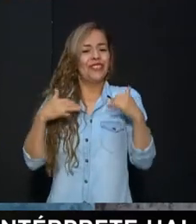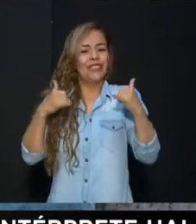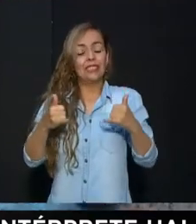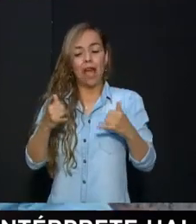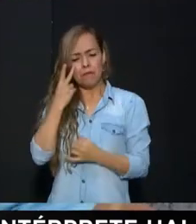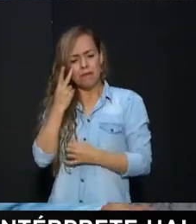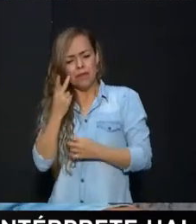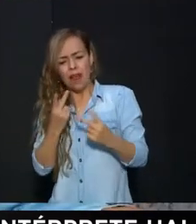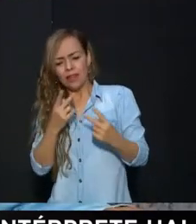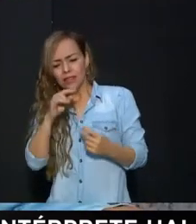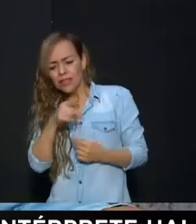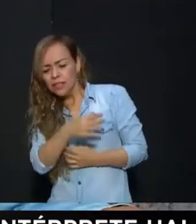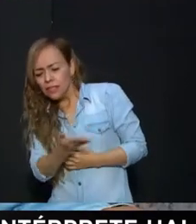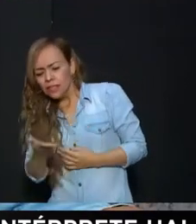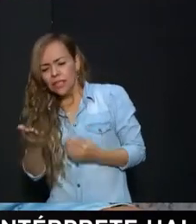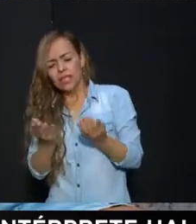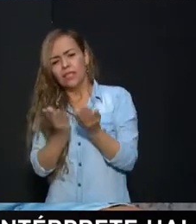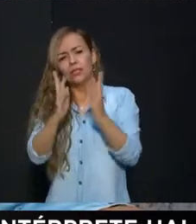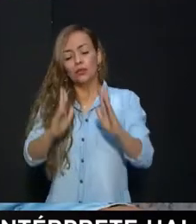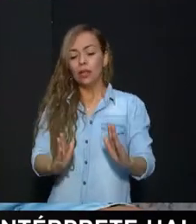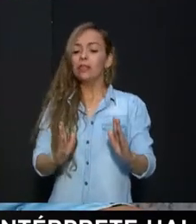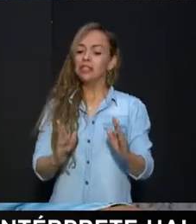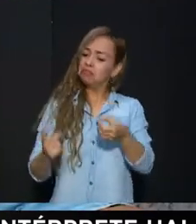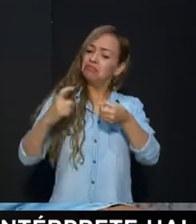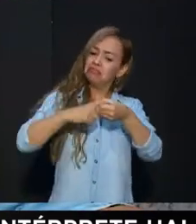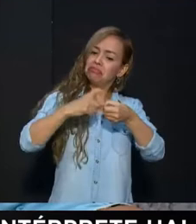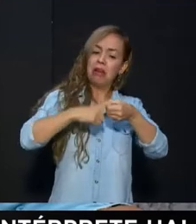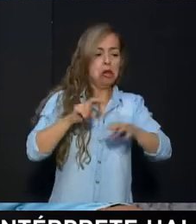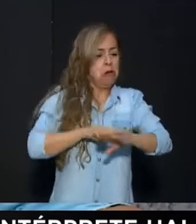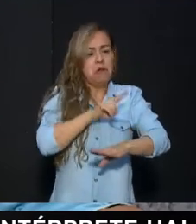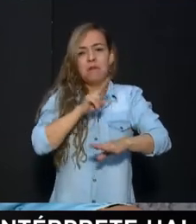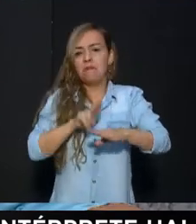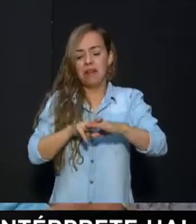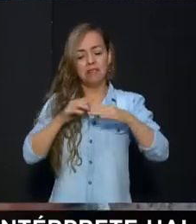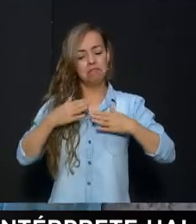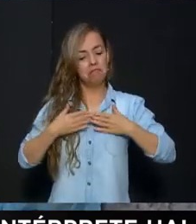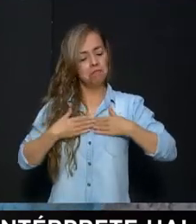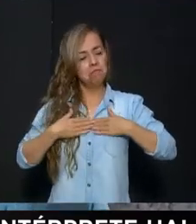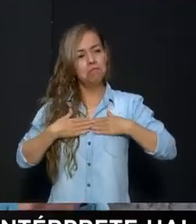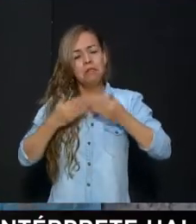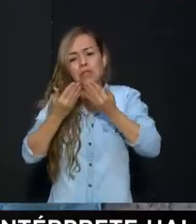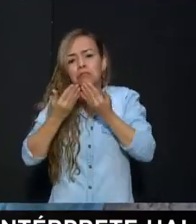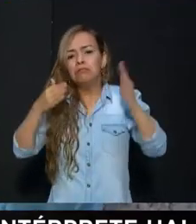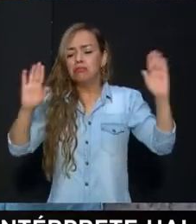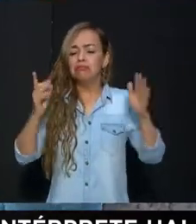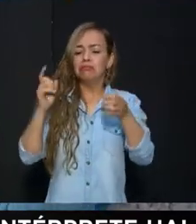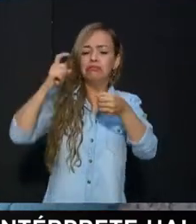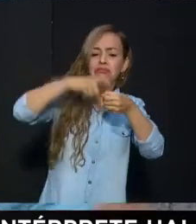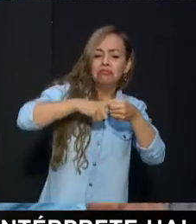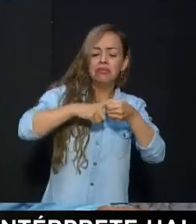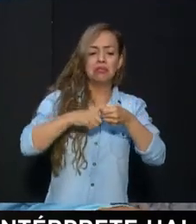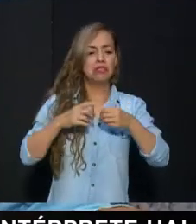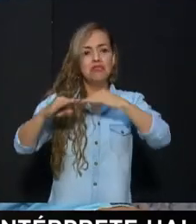con estos problemas, logren ingresar a ese entorno normal de educación, a un entorno que les permite convivir con otros